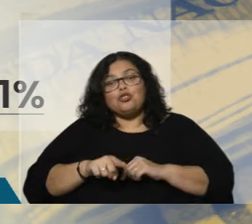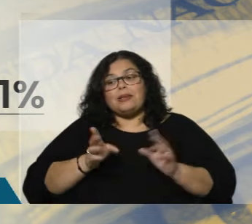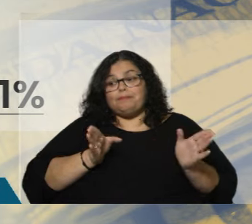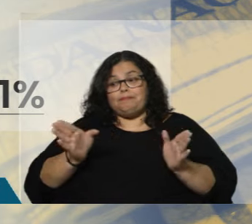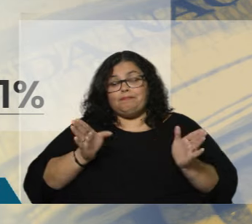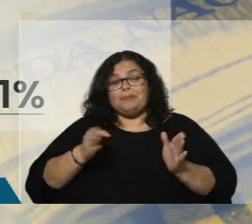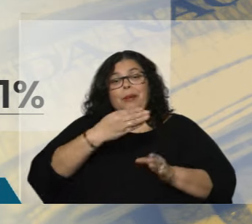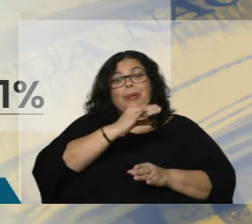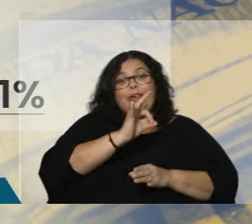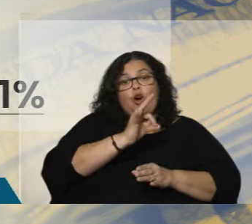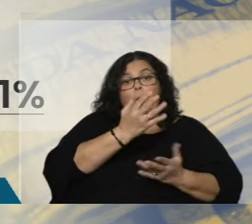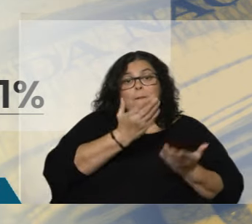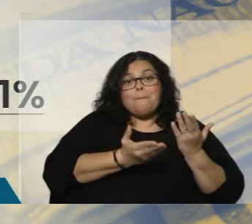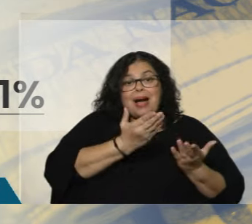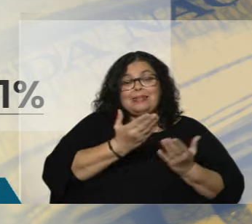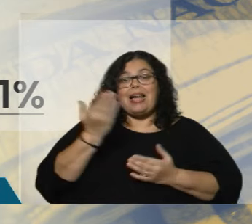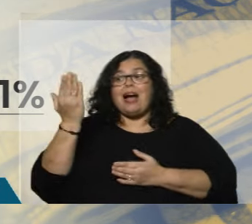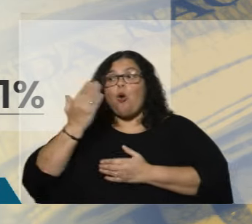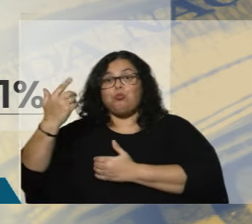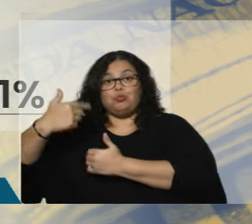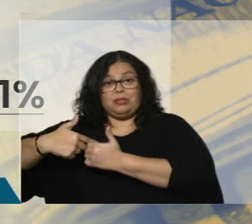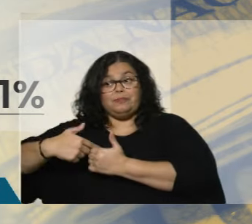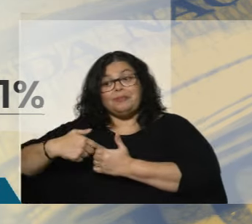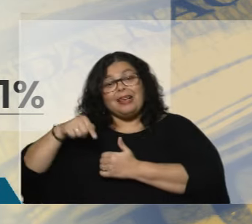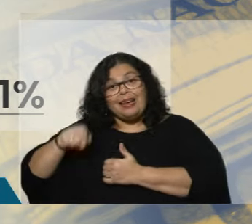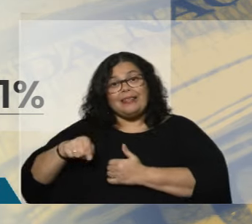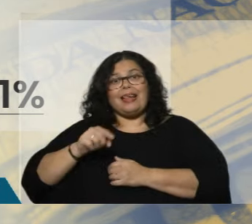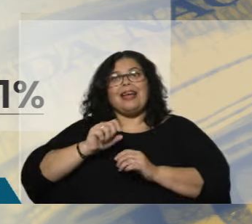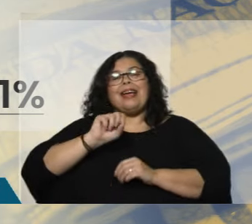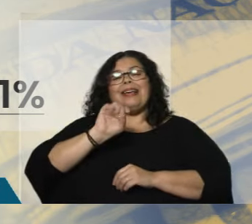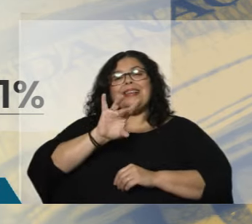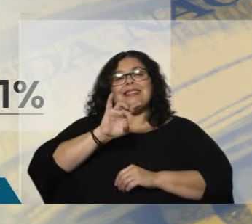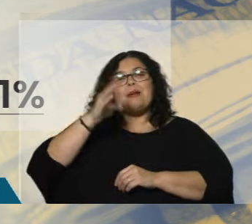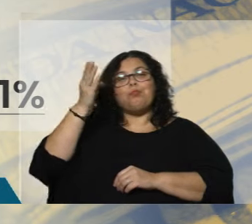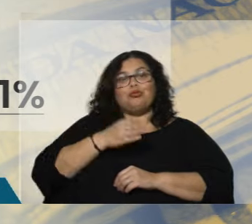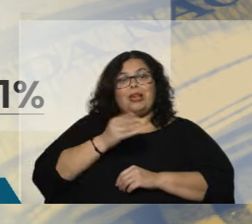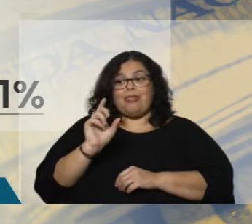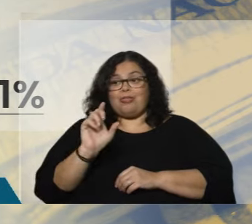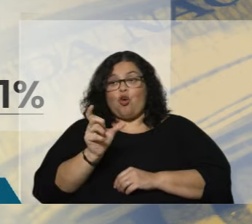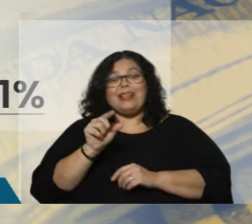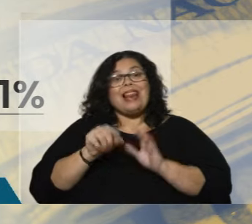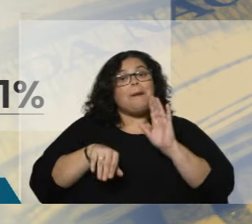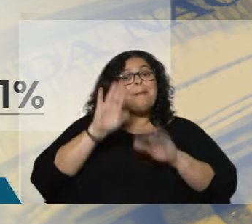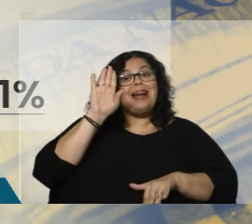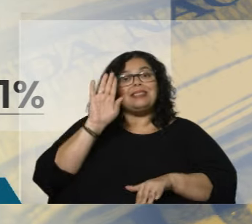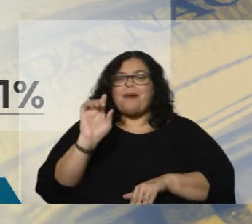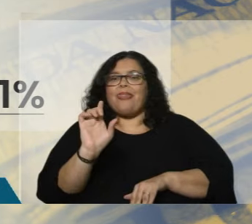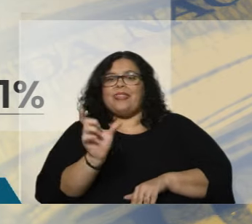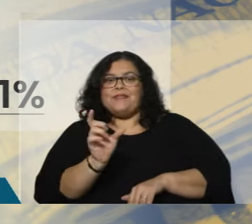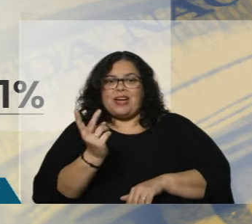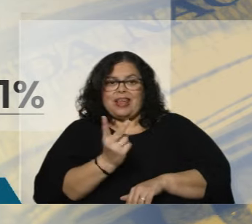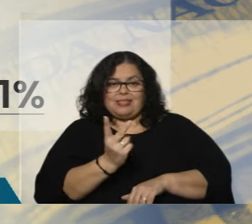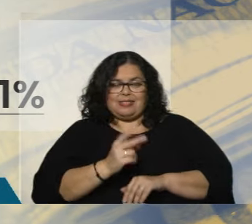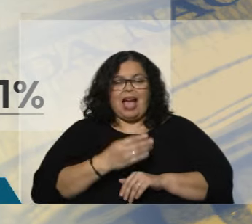biomasa y los combustibles fósiles alcanzó un 15%. Es la máxima diferencia que se haya registrado en Uruguay. Biomasa, en